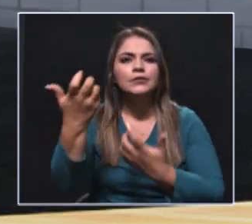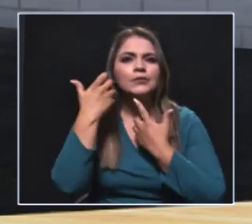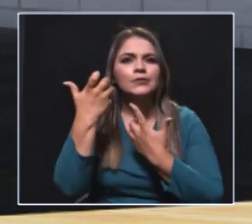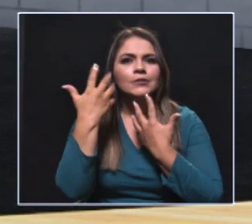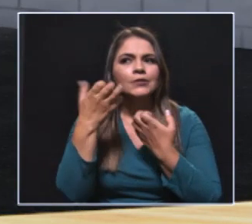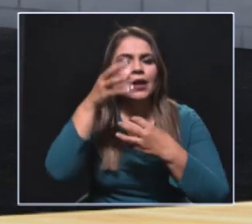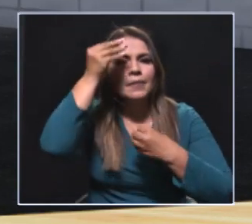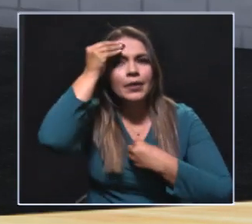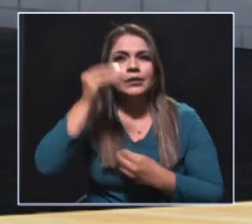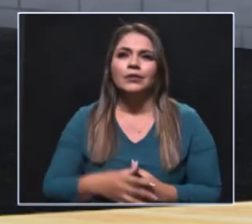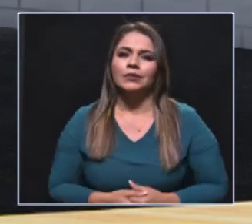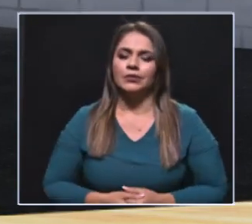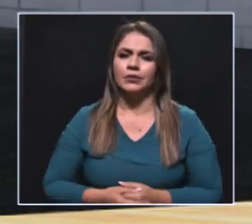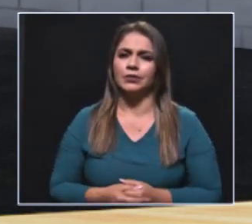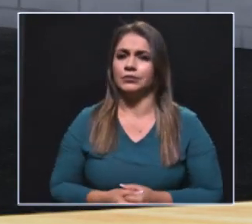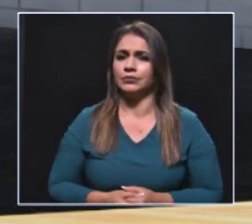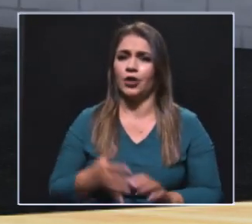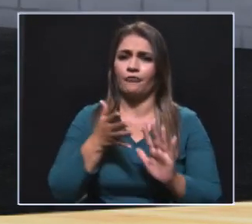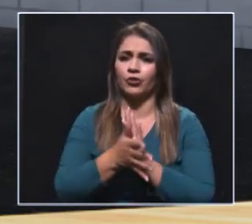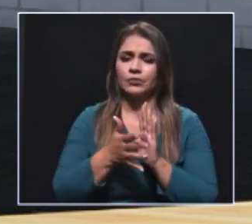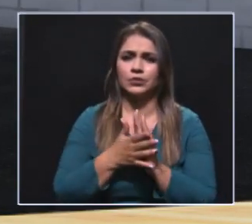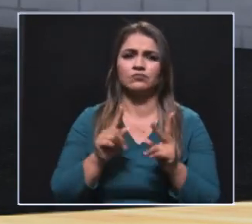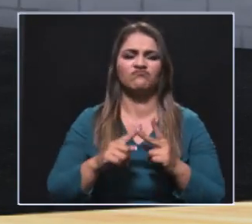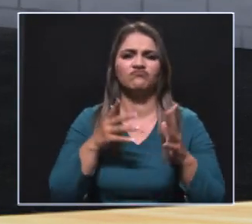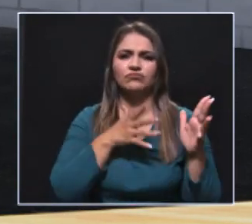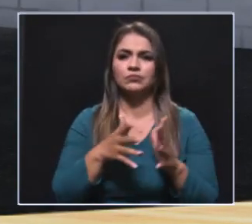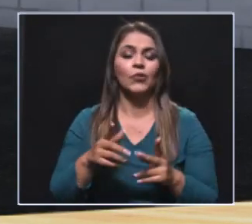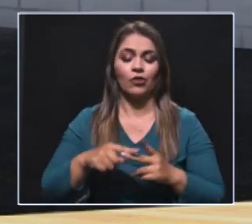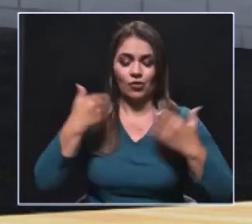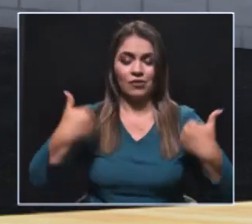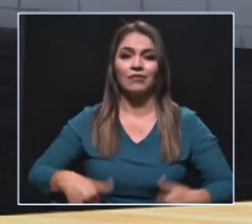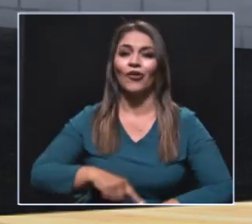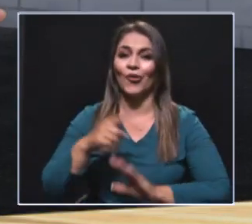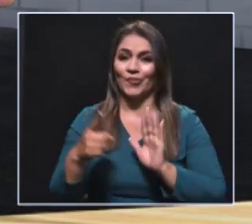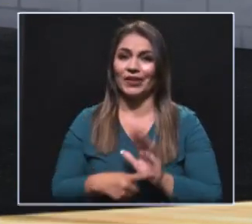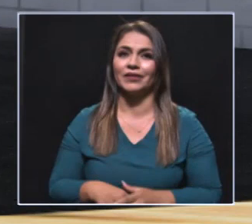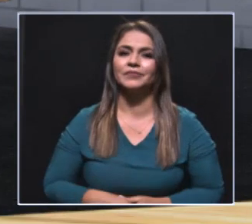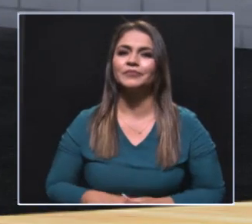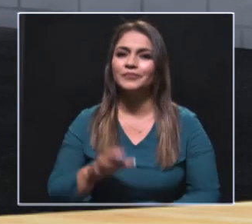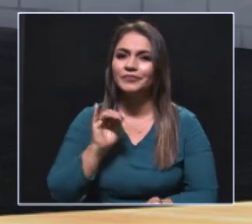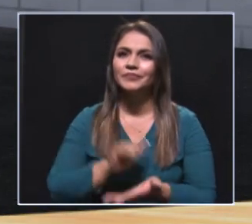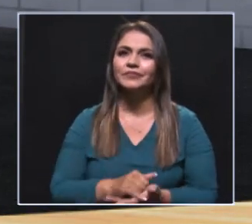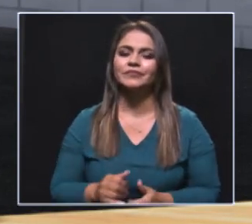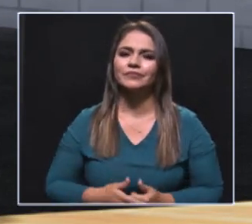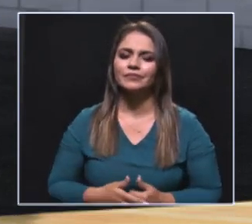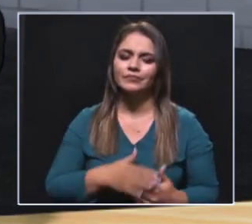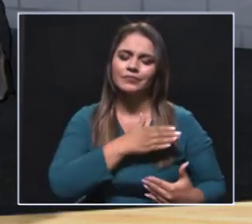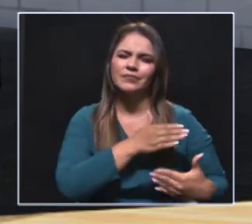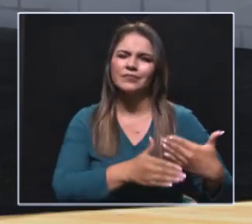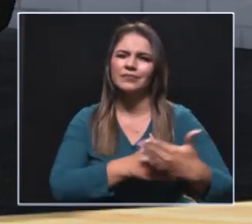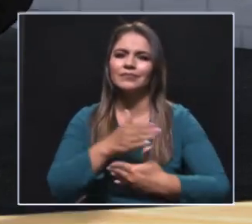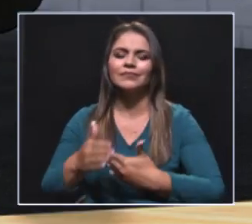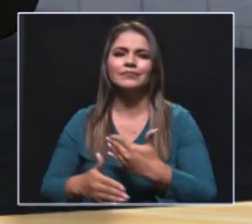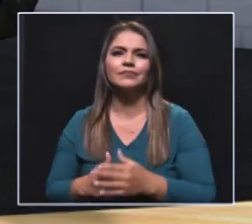otros de los términos, no solamente la información, capacitación, sino la formación integral, y por eso los módulos llevaron todo ese camino,